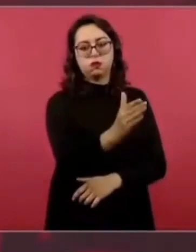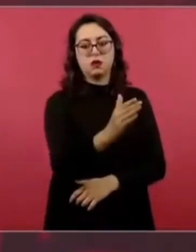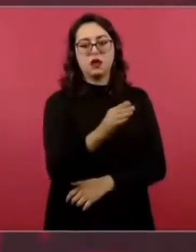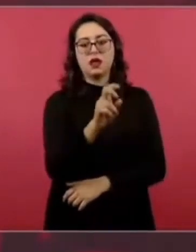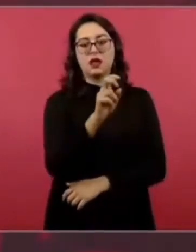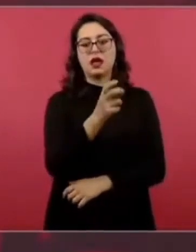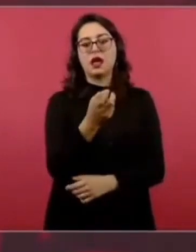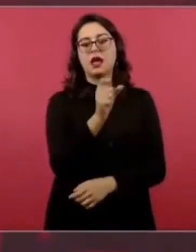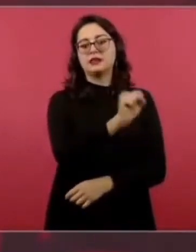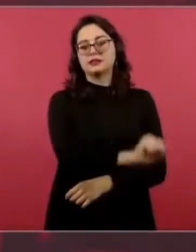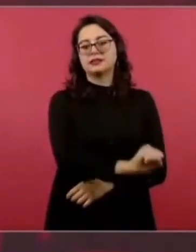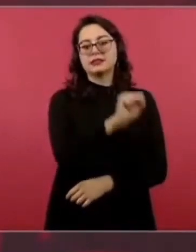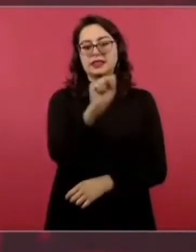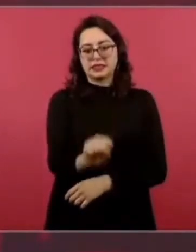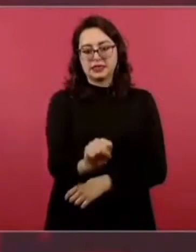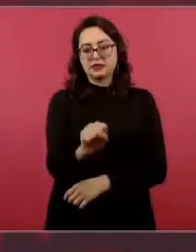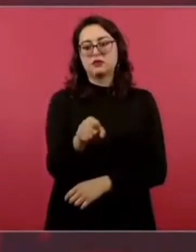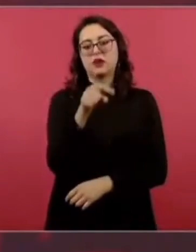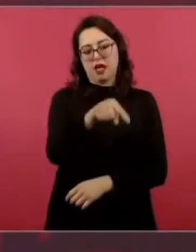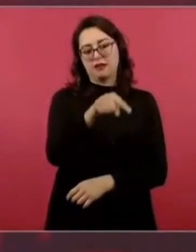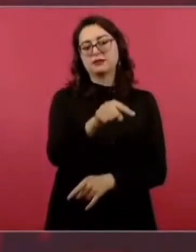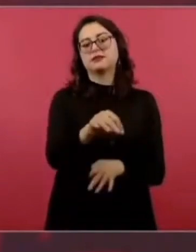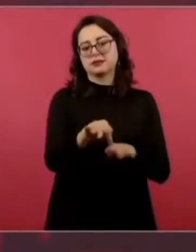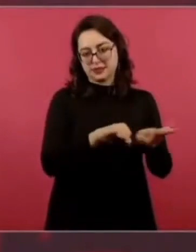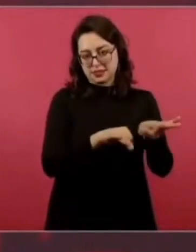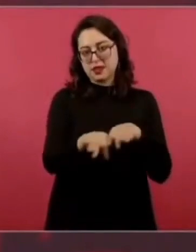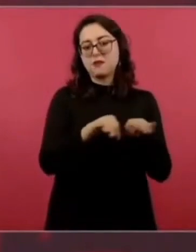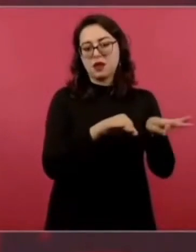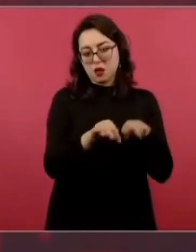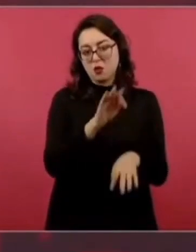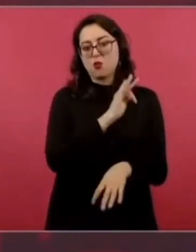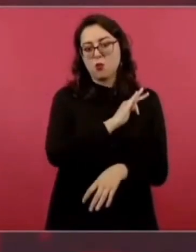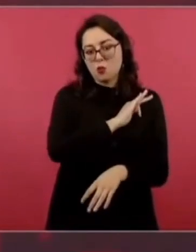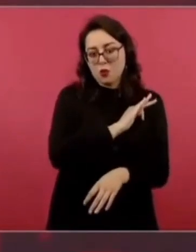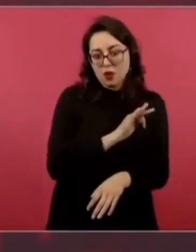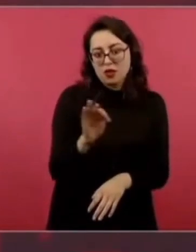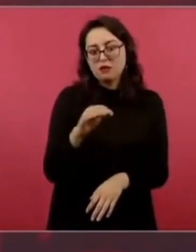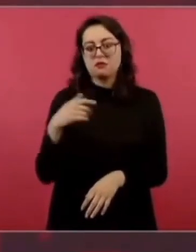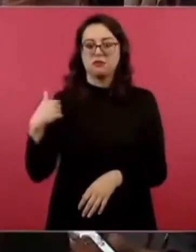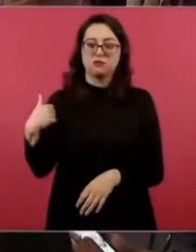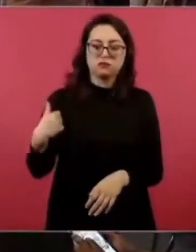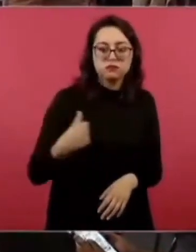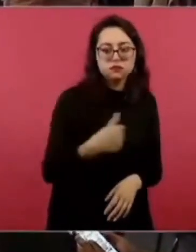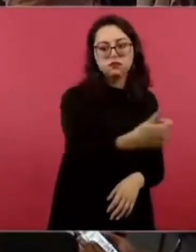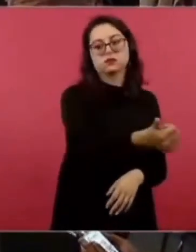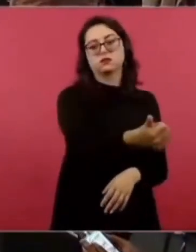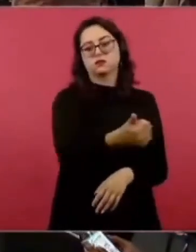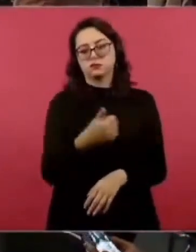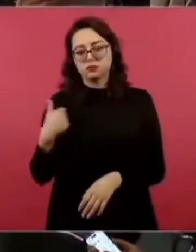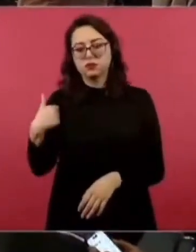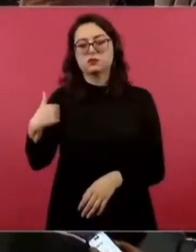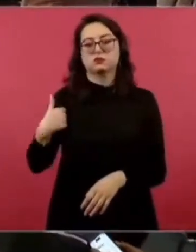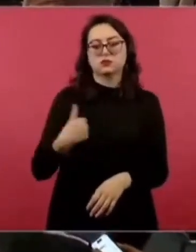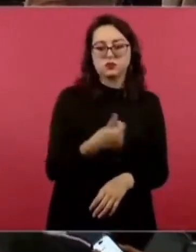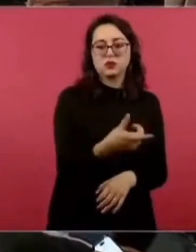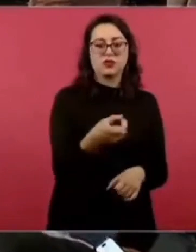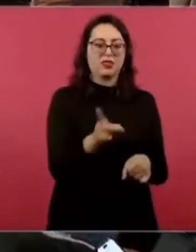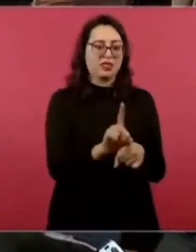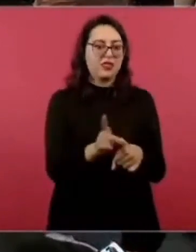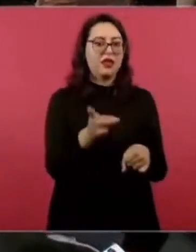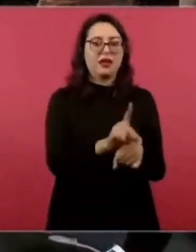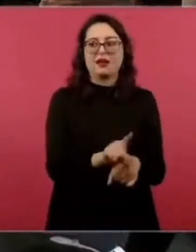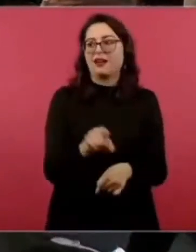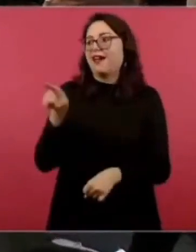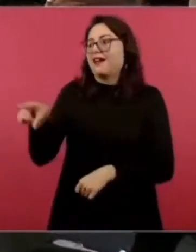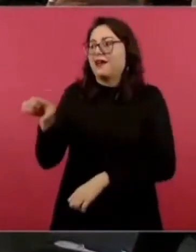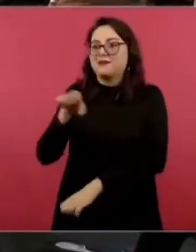ahí tienen trabajo tienen posibilidad van y vienen entonces teniendo